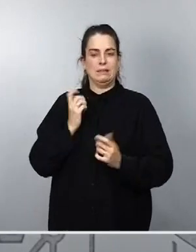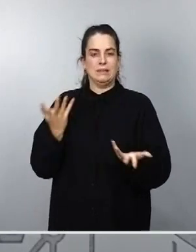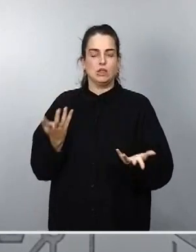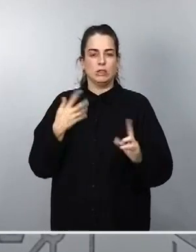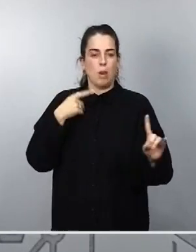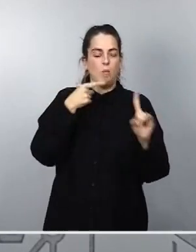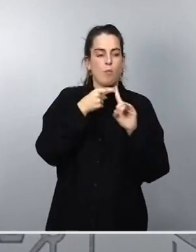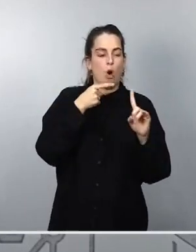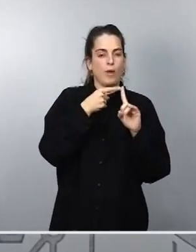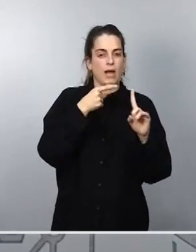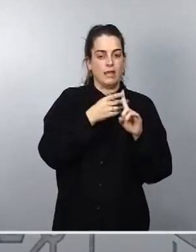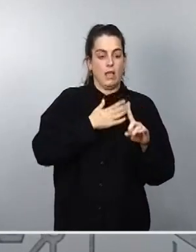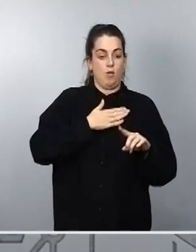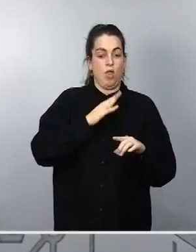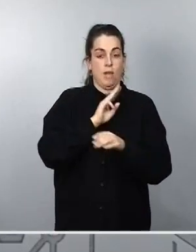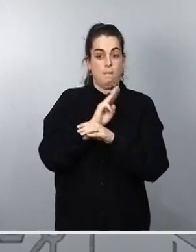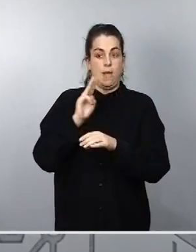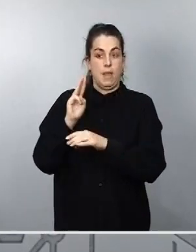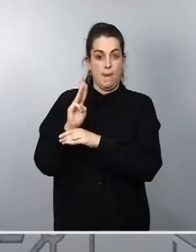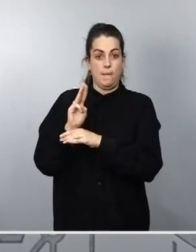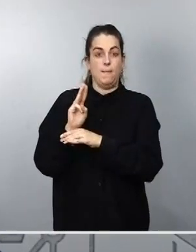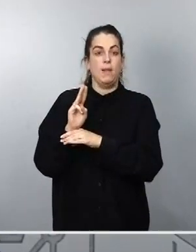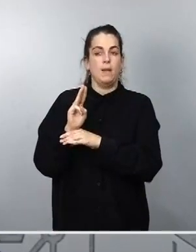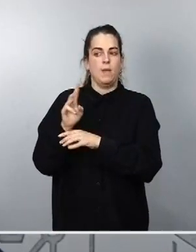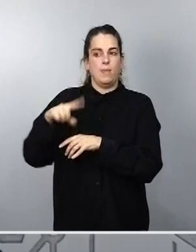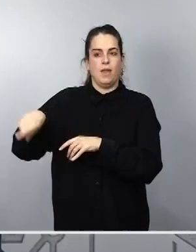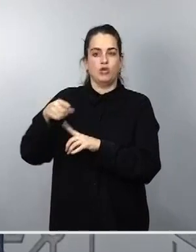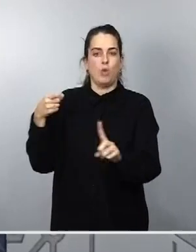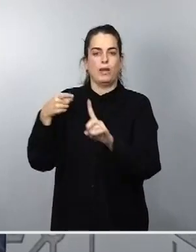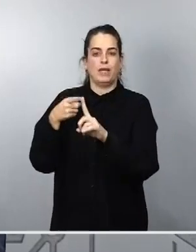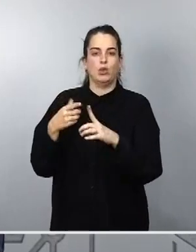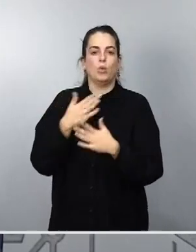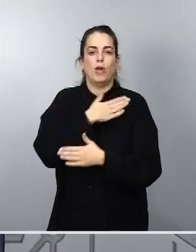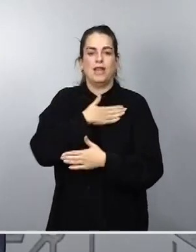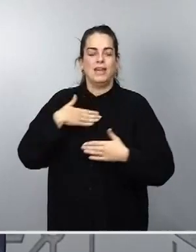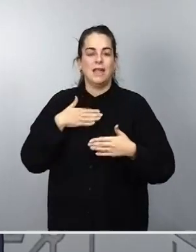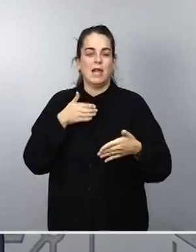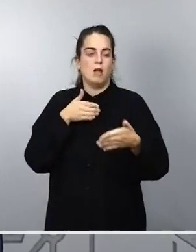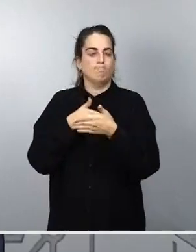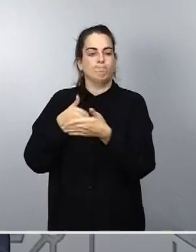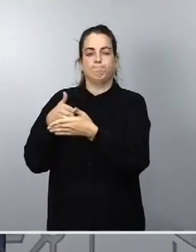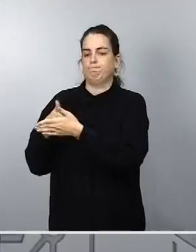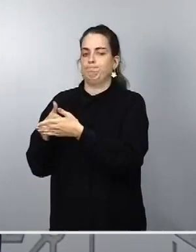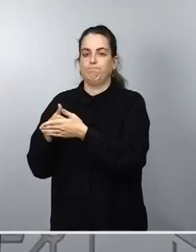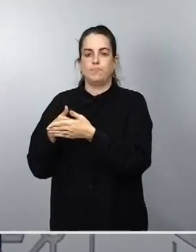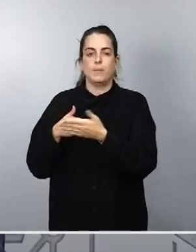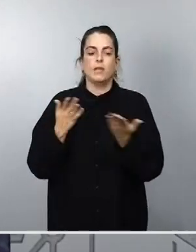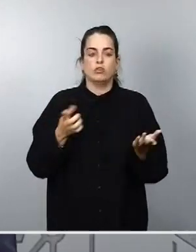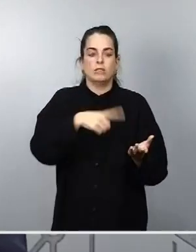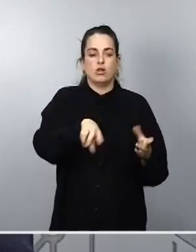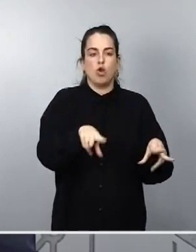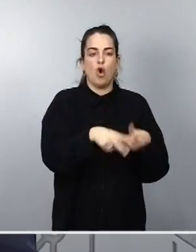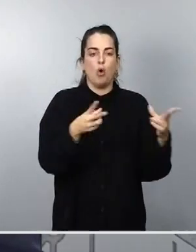del Partido Popular de retener por medios espurios un poder que los ciudadanos no han validado en las urnas.